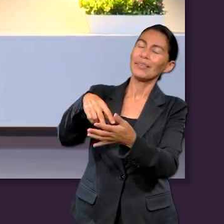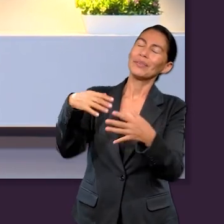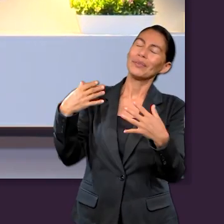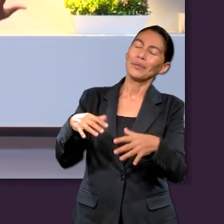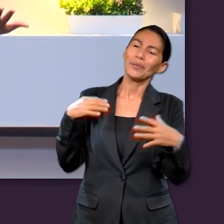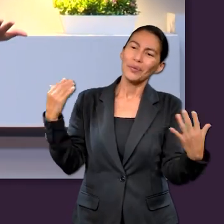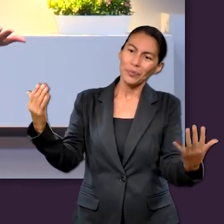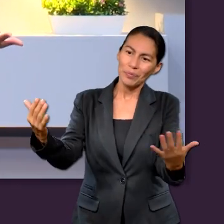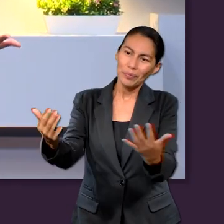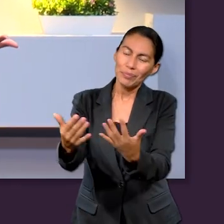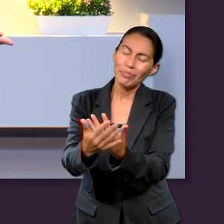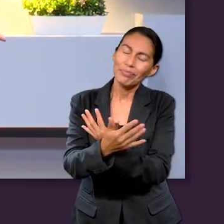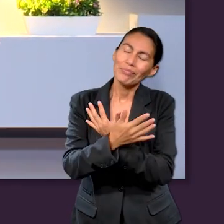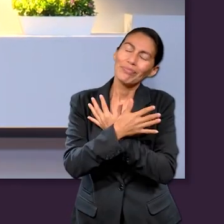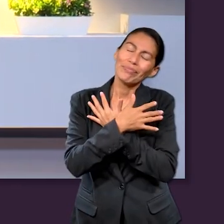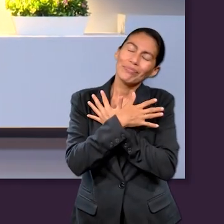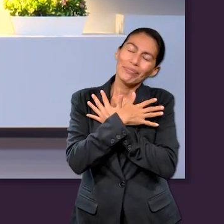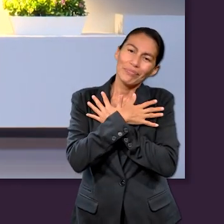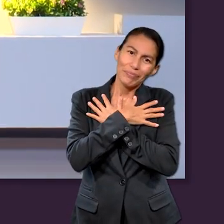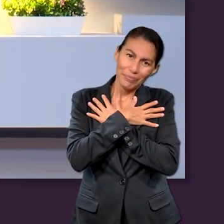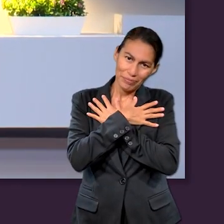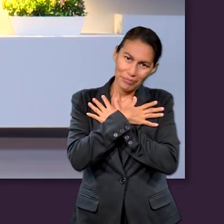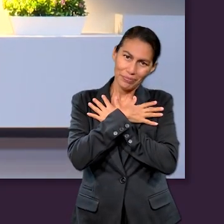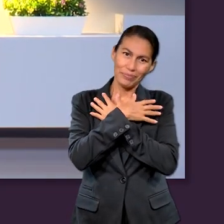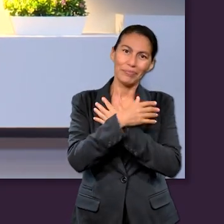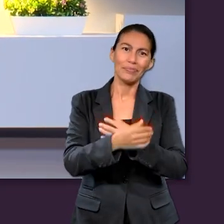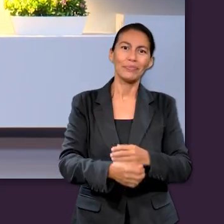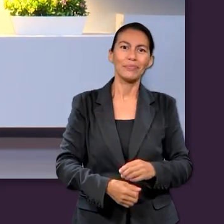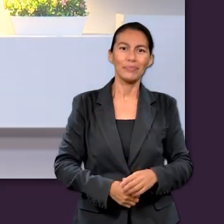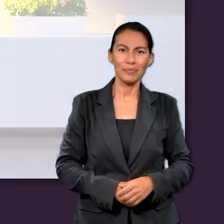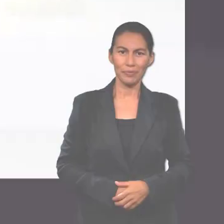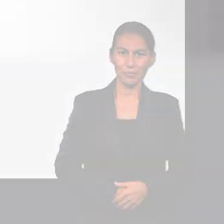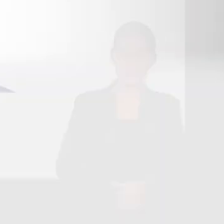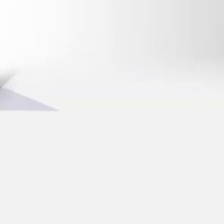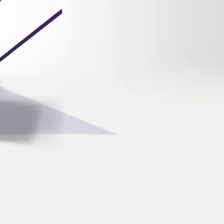donde en sentido figurado, también le volvió a recibir.